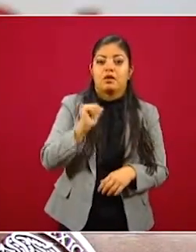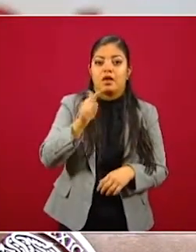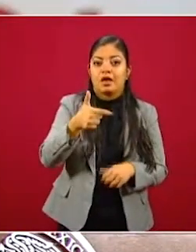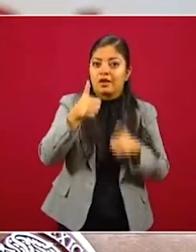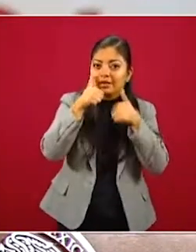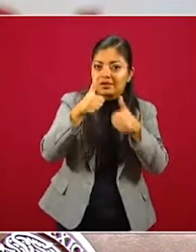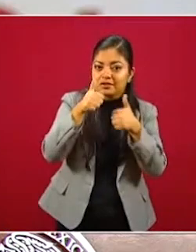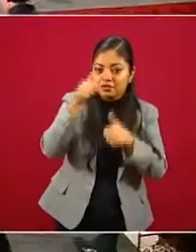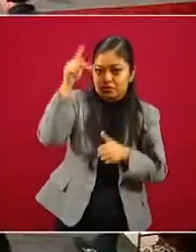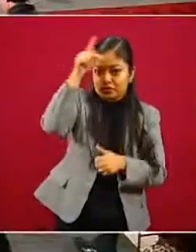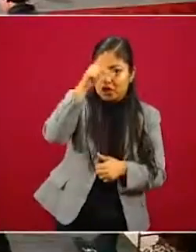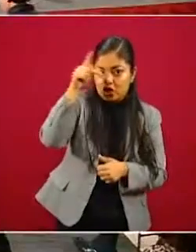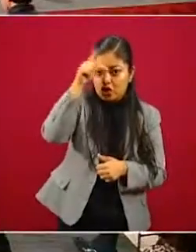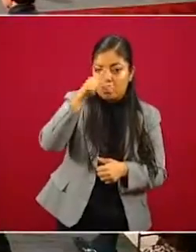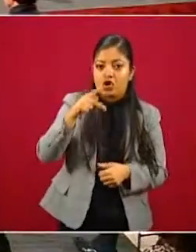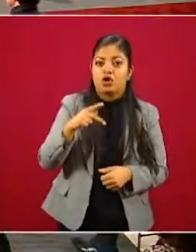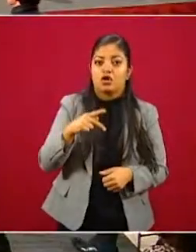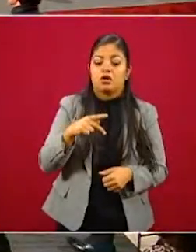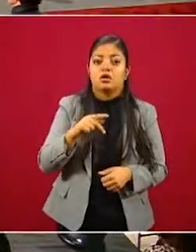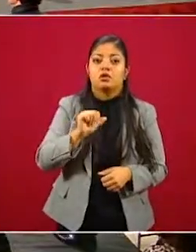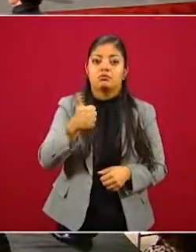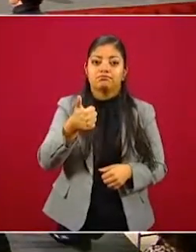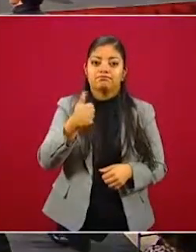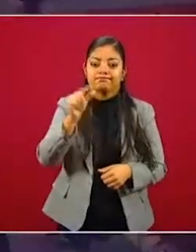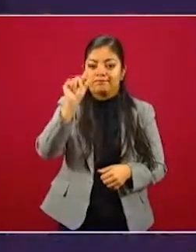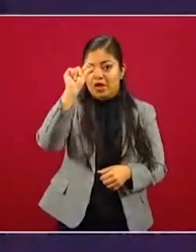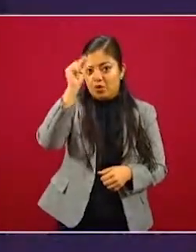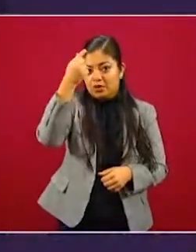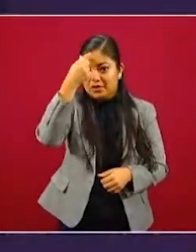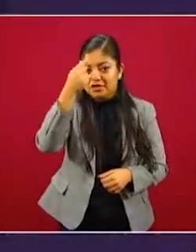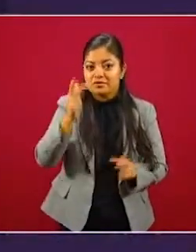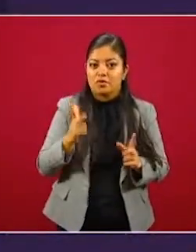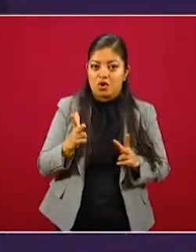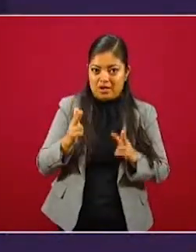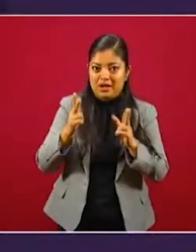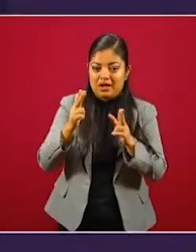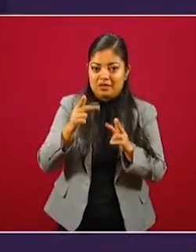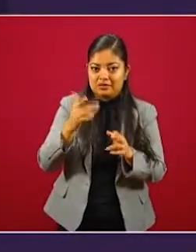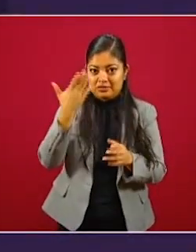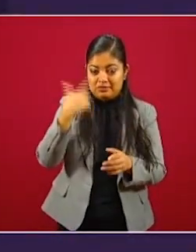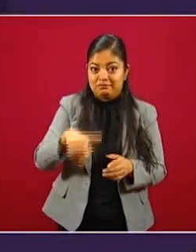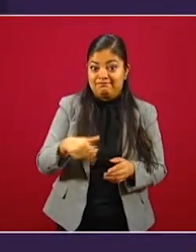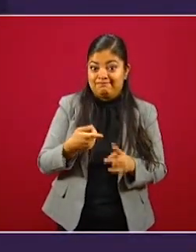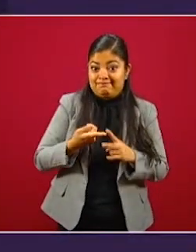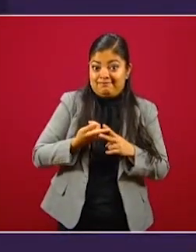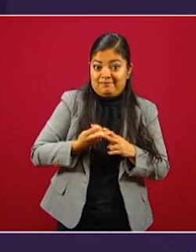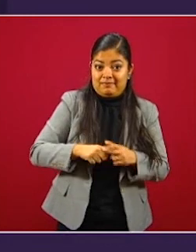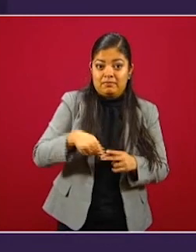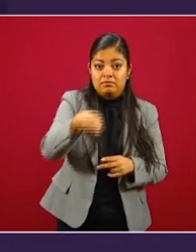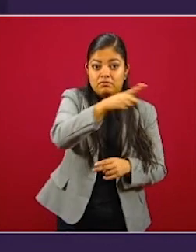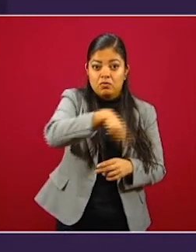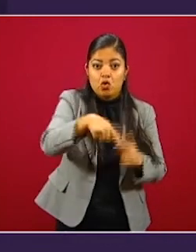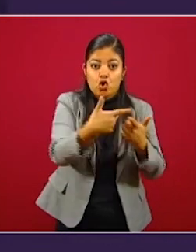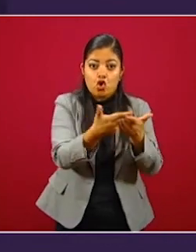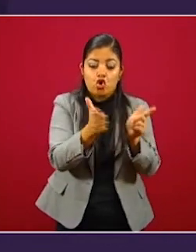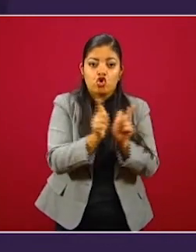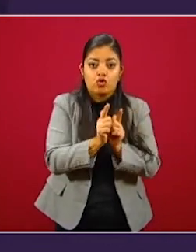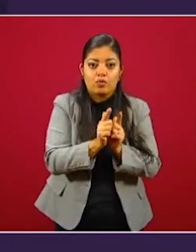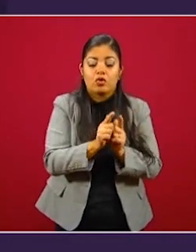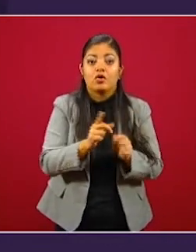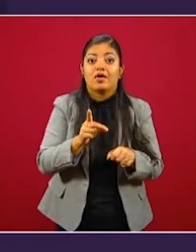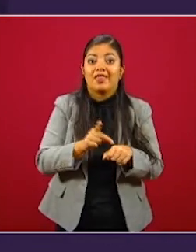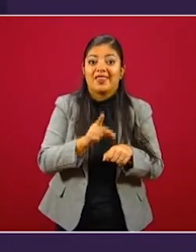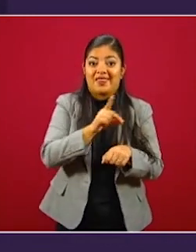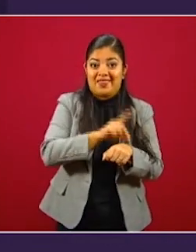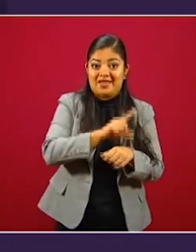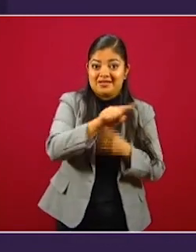evidentemente en el ámbito de la discapacidad, el autismo y el cáncer, y por iniciativa de todos ellos, es que desde los 24